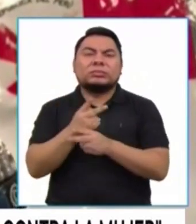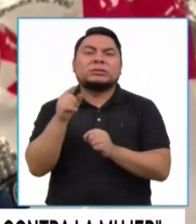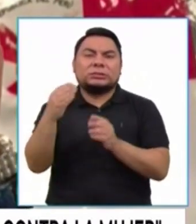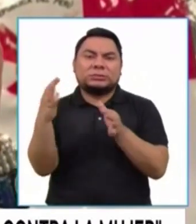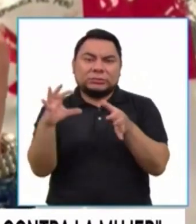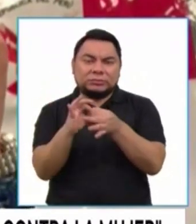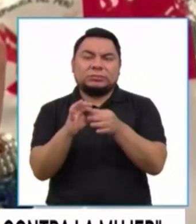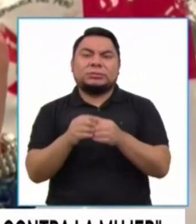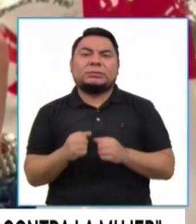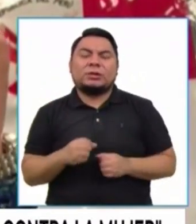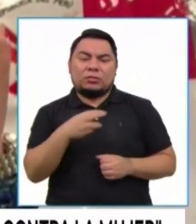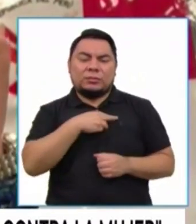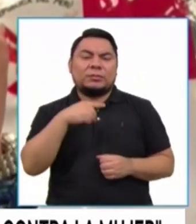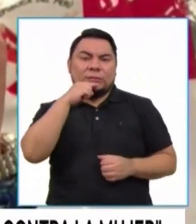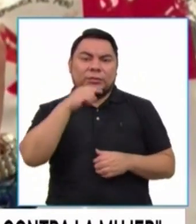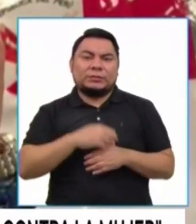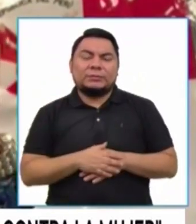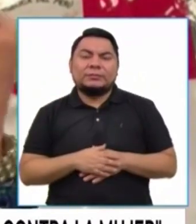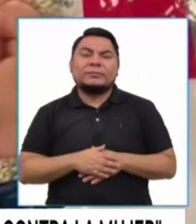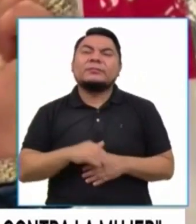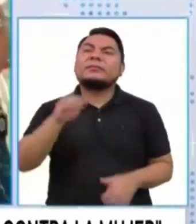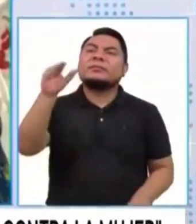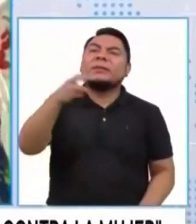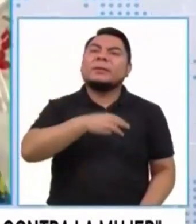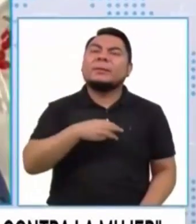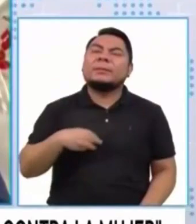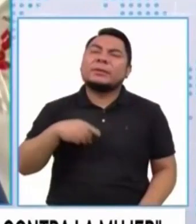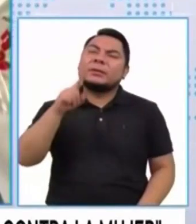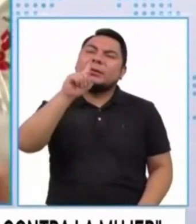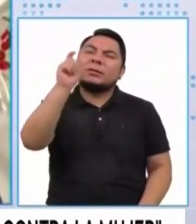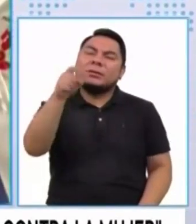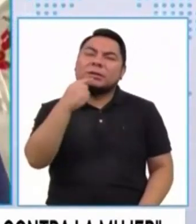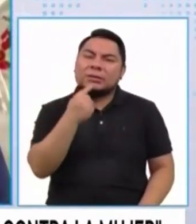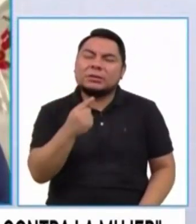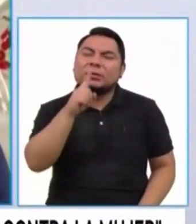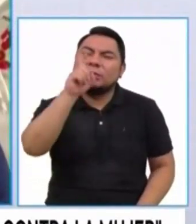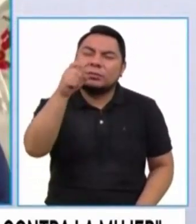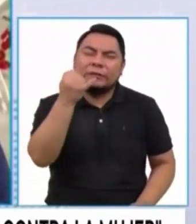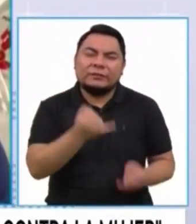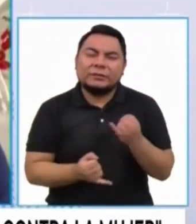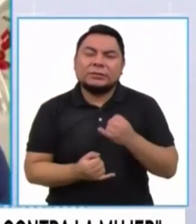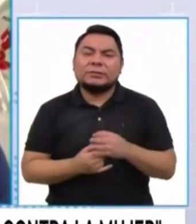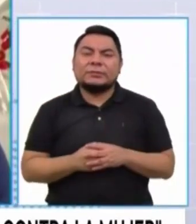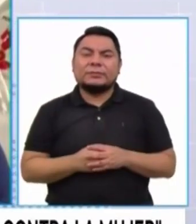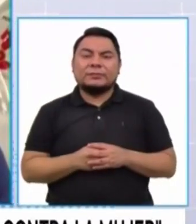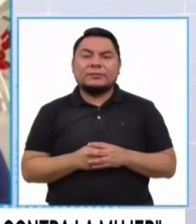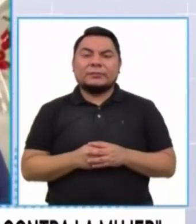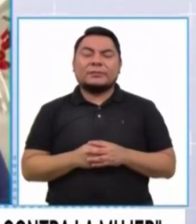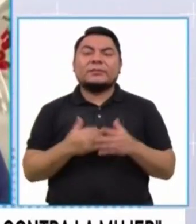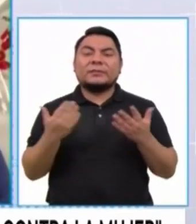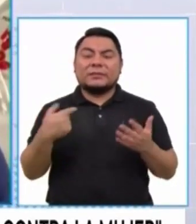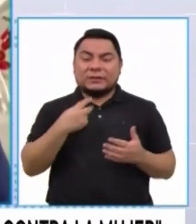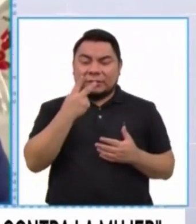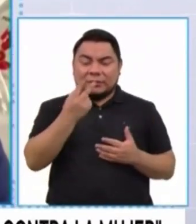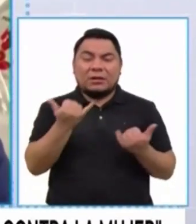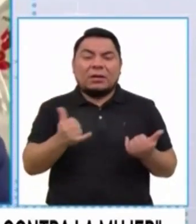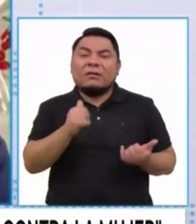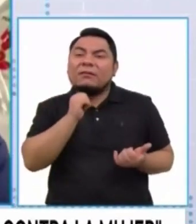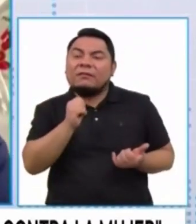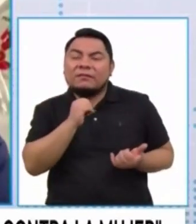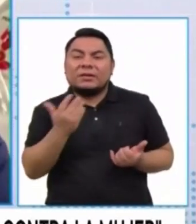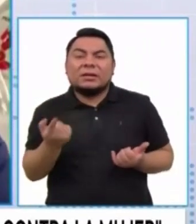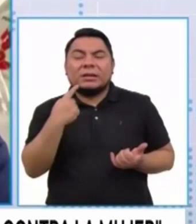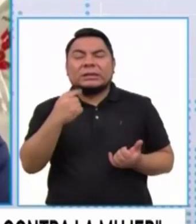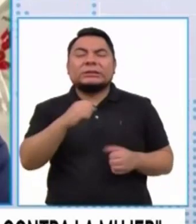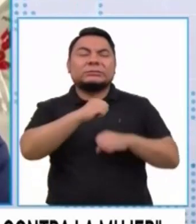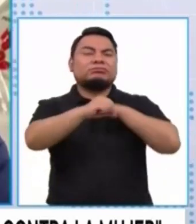al despacho ministerial. Perfecto. Ministra, dos cositas finales y muy puntuales. Bueno, hemos visto que seguramente hace falta campaña